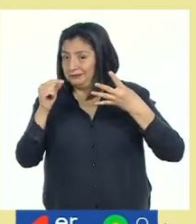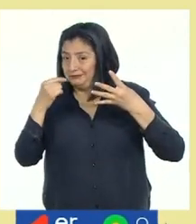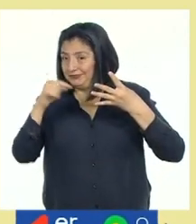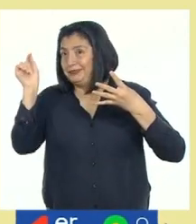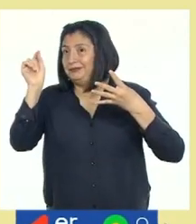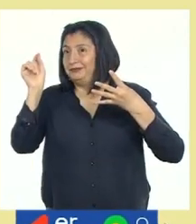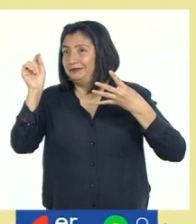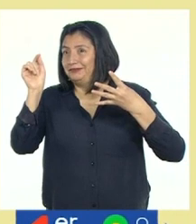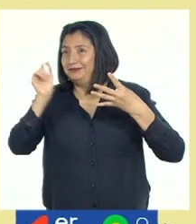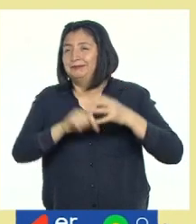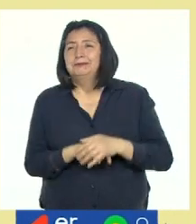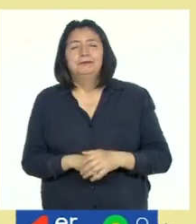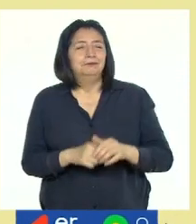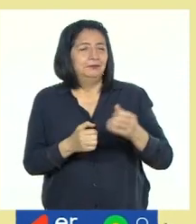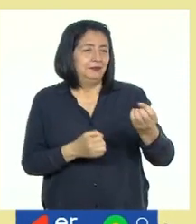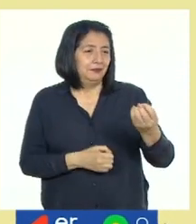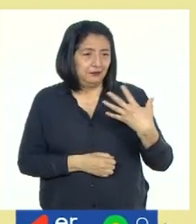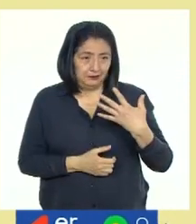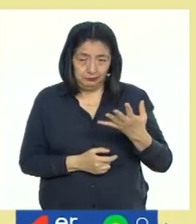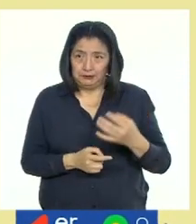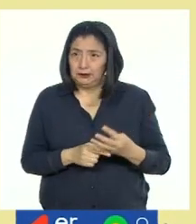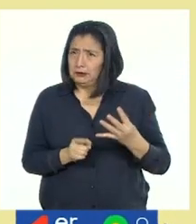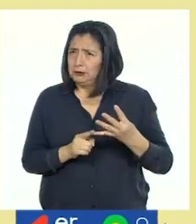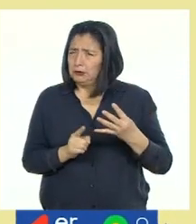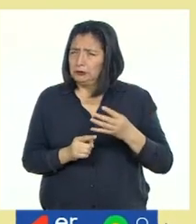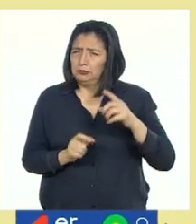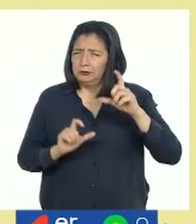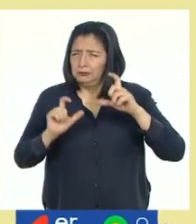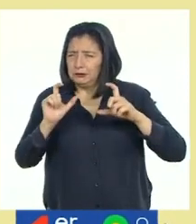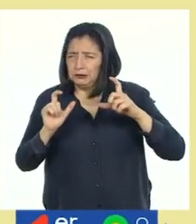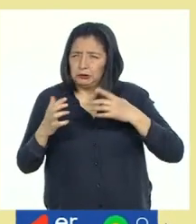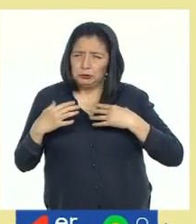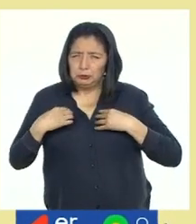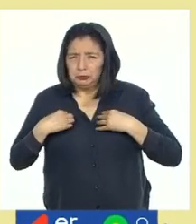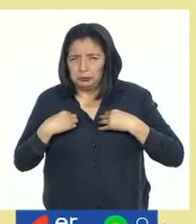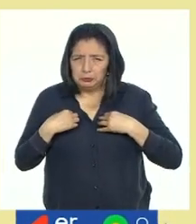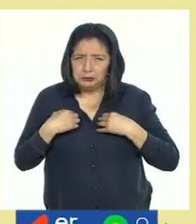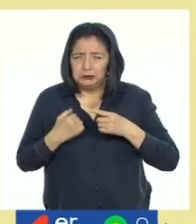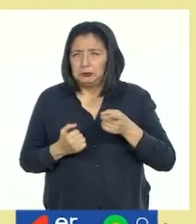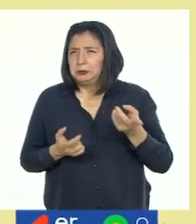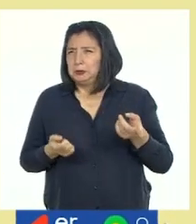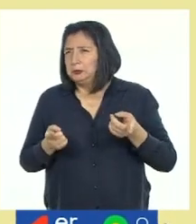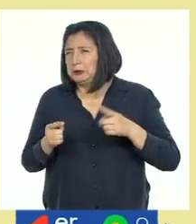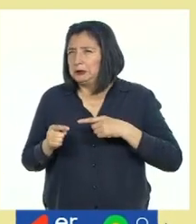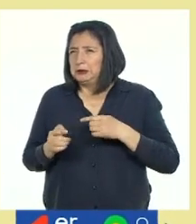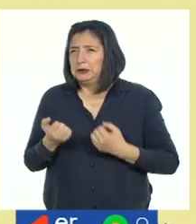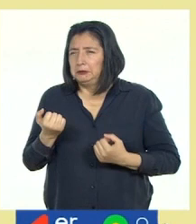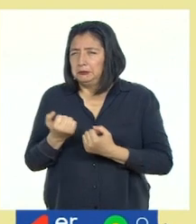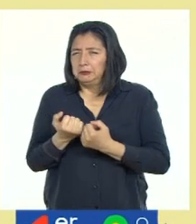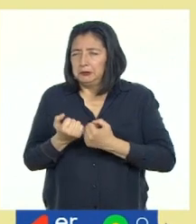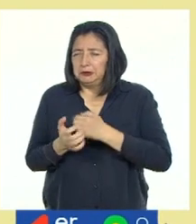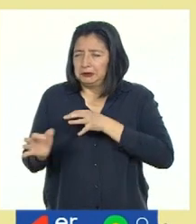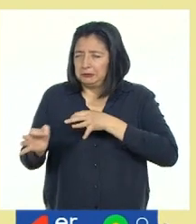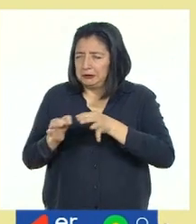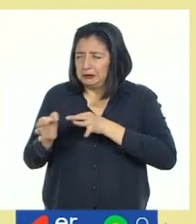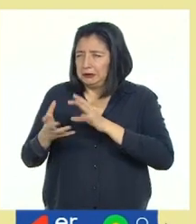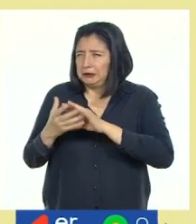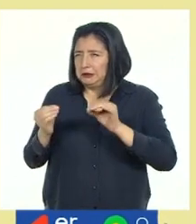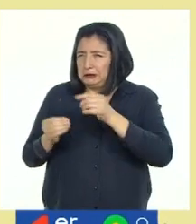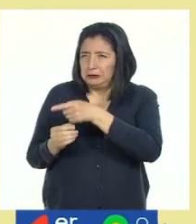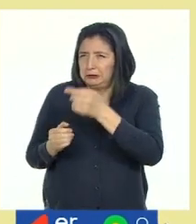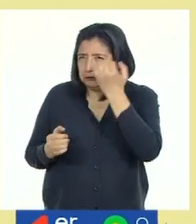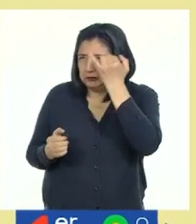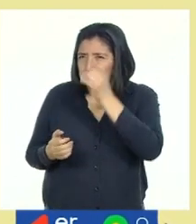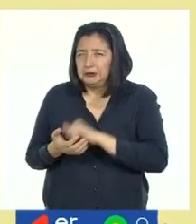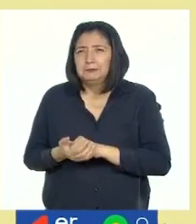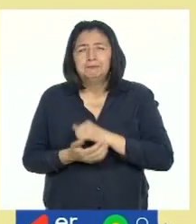gran check. Cuéntame, ¿usaste gestos y movimientos de tu cuerpo para apoyar la explicación de tus ideas?